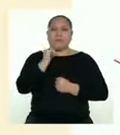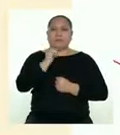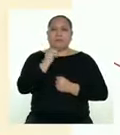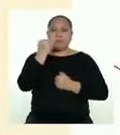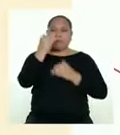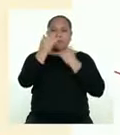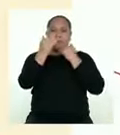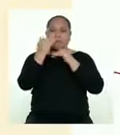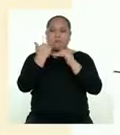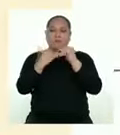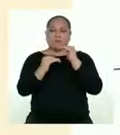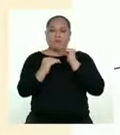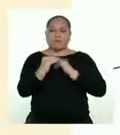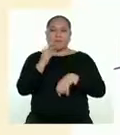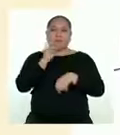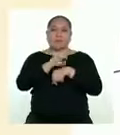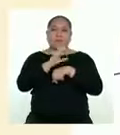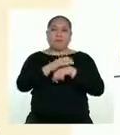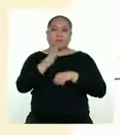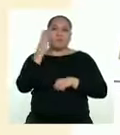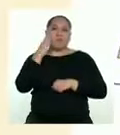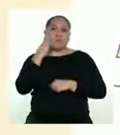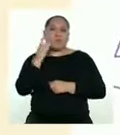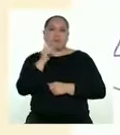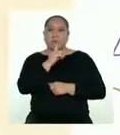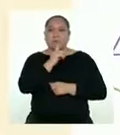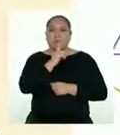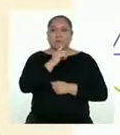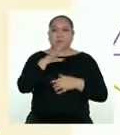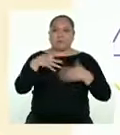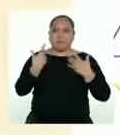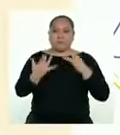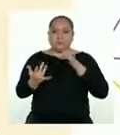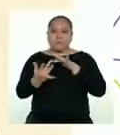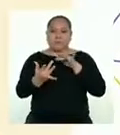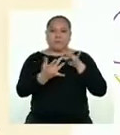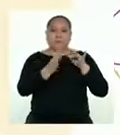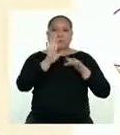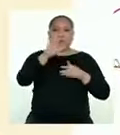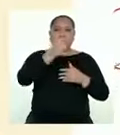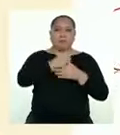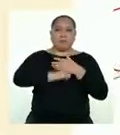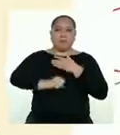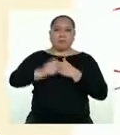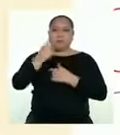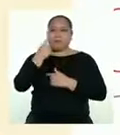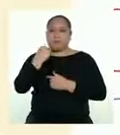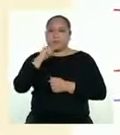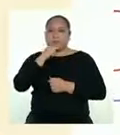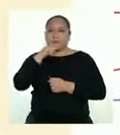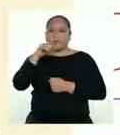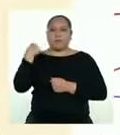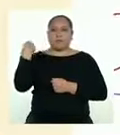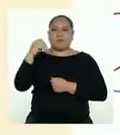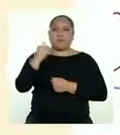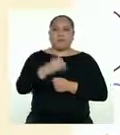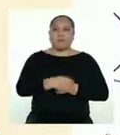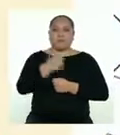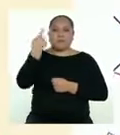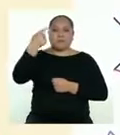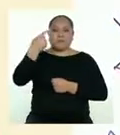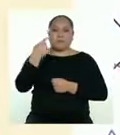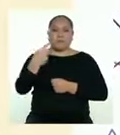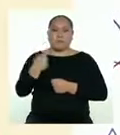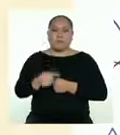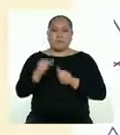desarrollar recomendaciones para que las madres y los padres puedan reconectar con sus hijas e hijos adolescentes. Cada número